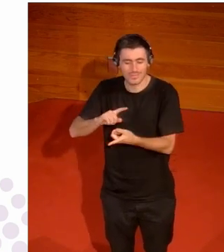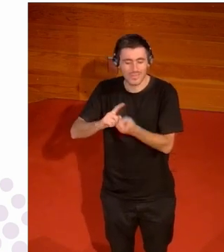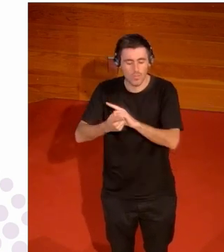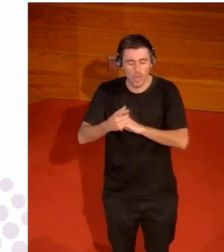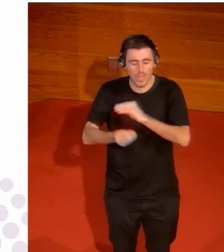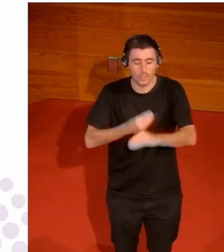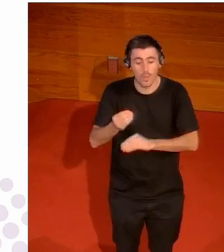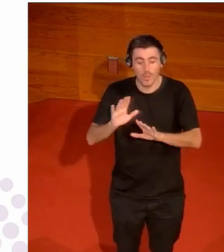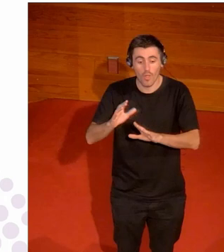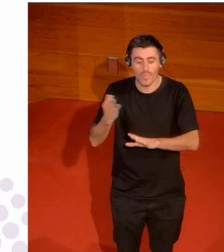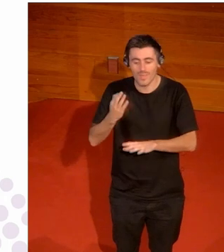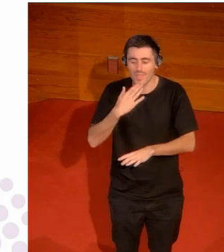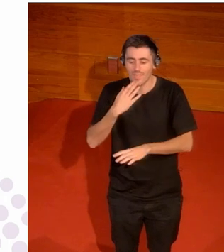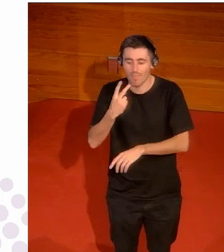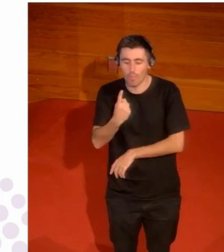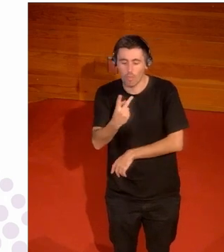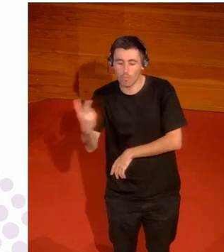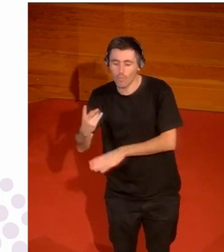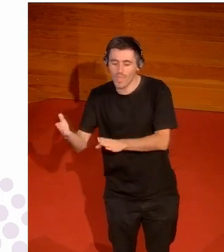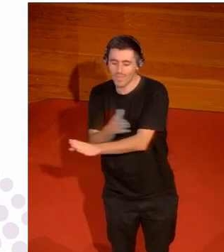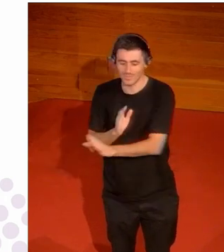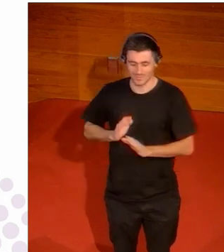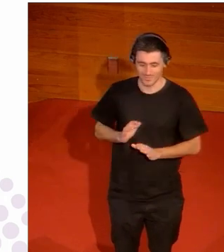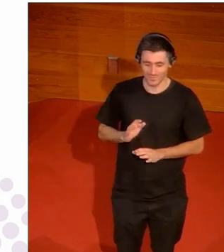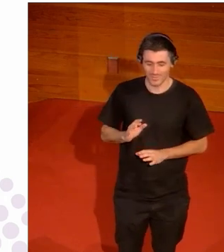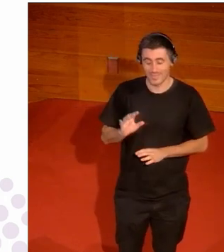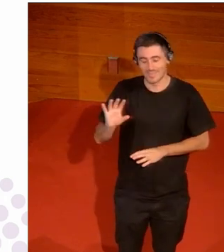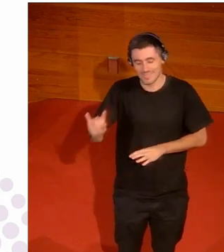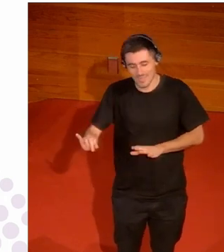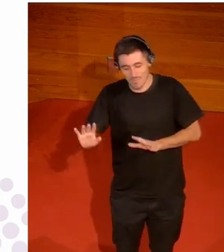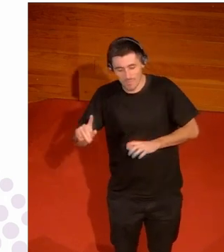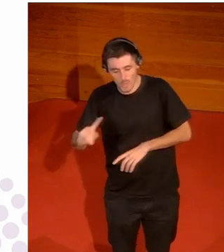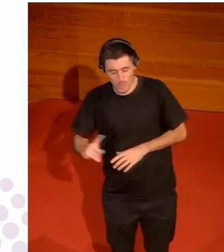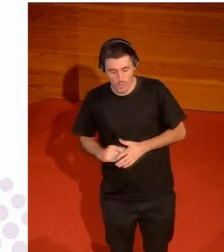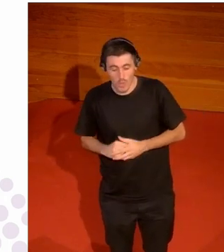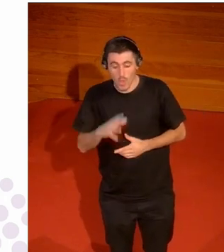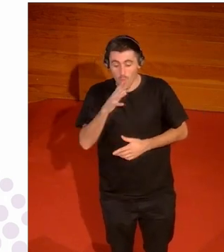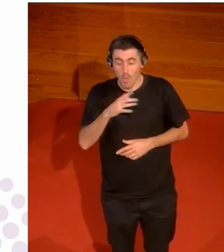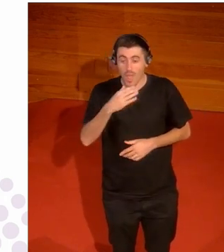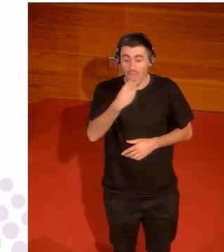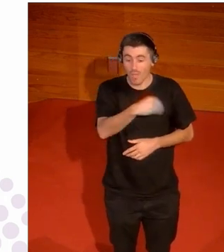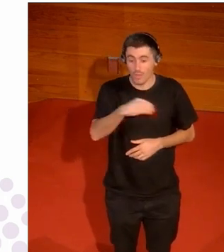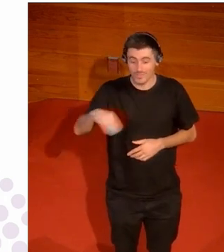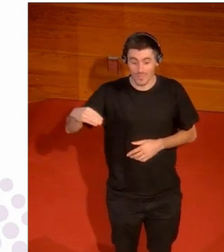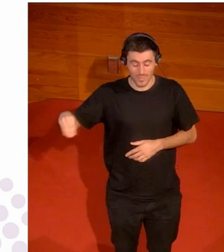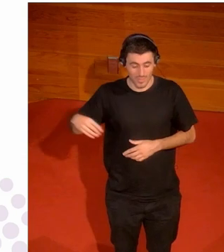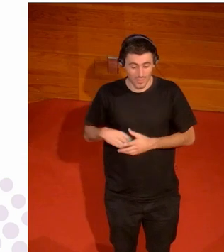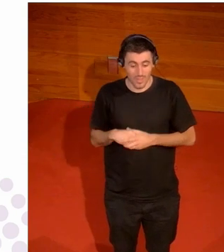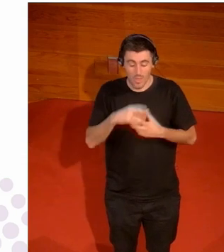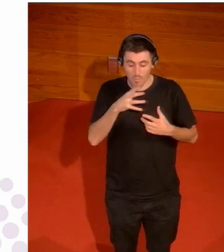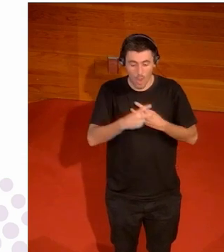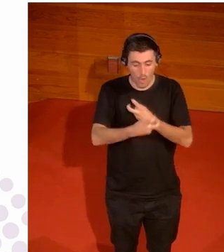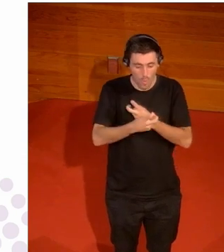esa transición antes de los 12 años o sea sí pero no ¿por qué? durante la adolescencia los valores de densidad